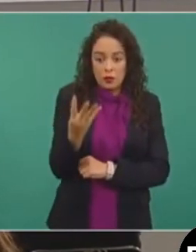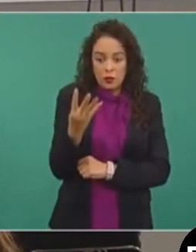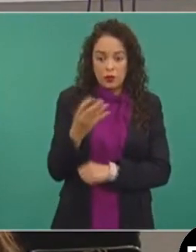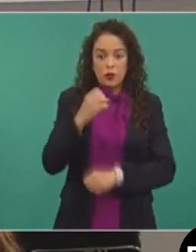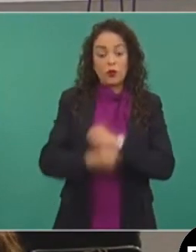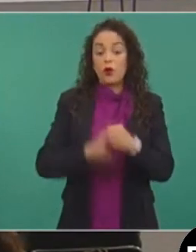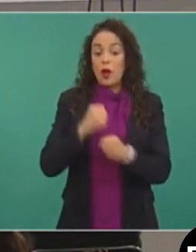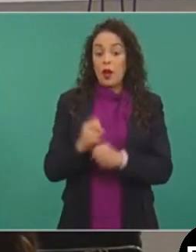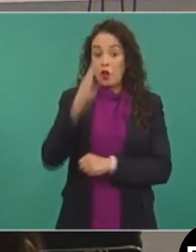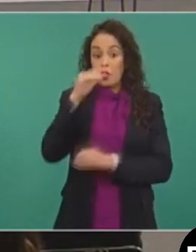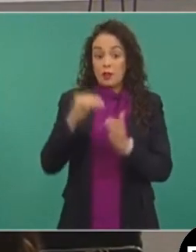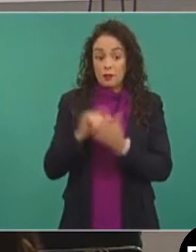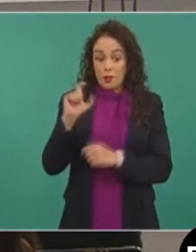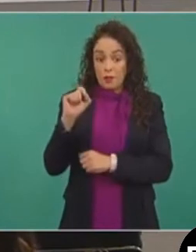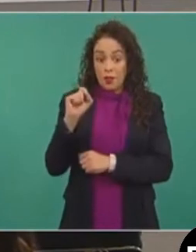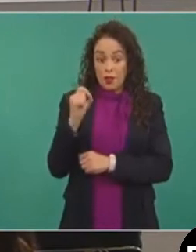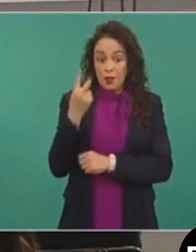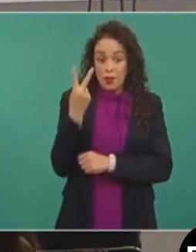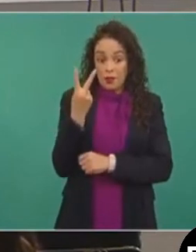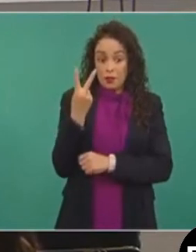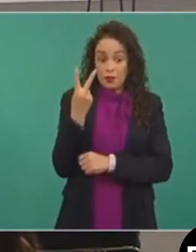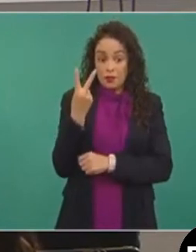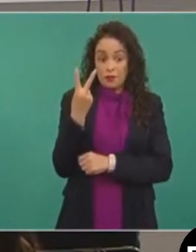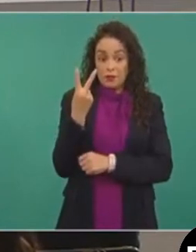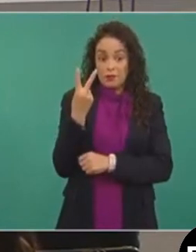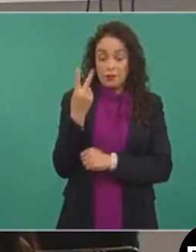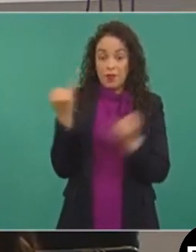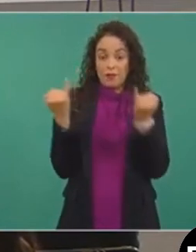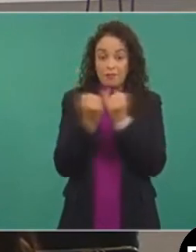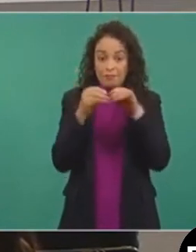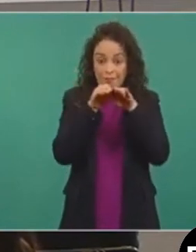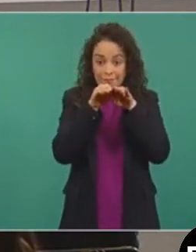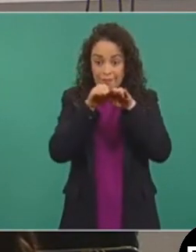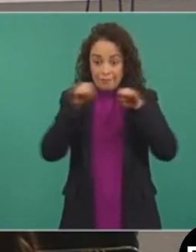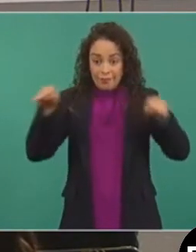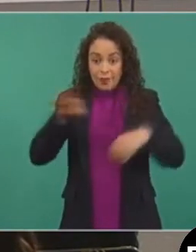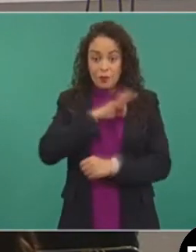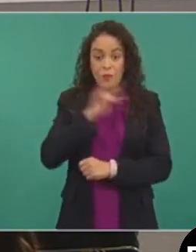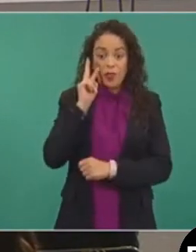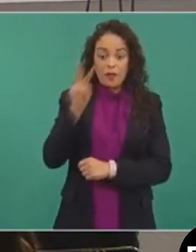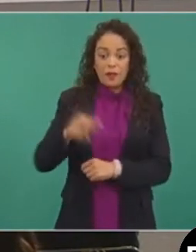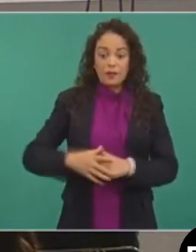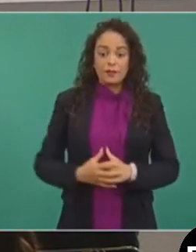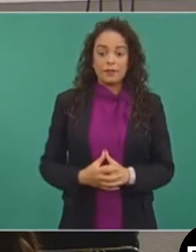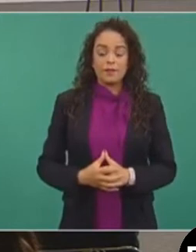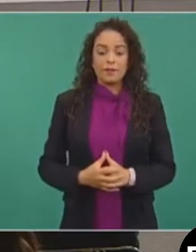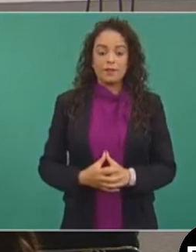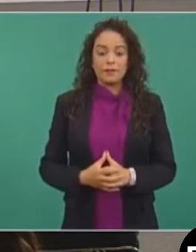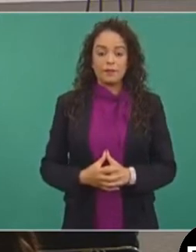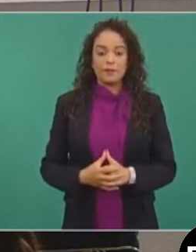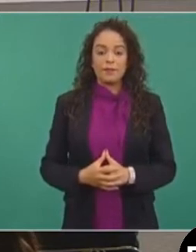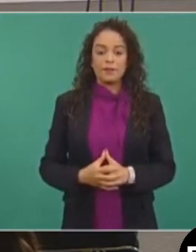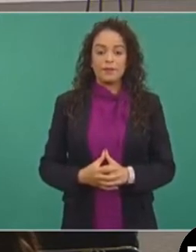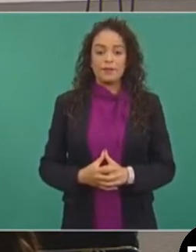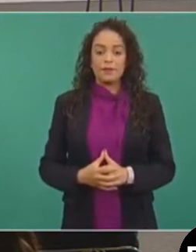vamos a alcanzar este poder adquisitivo. La idea, por